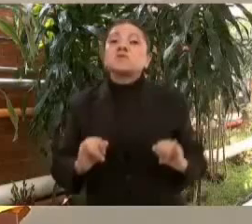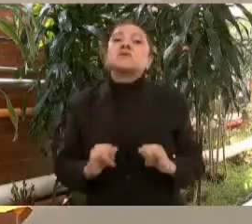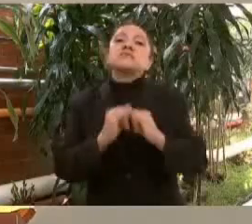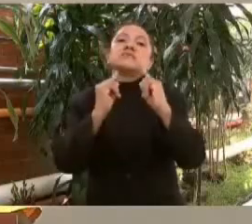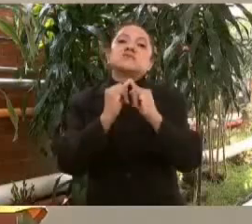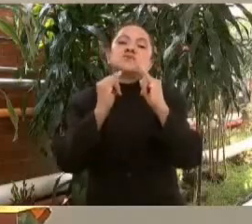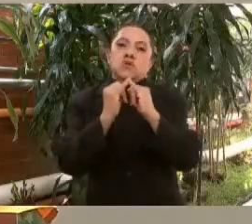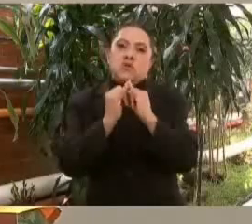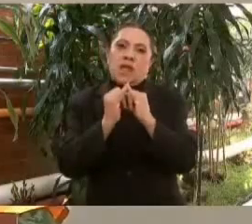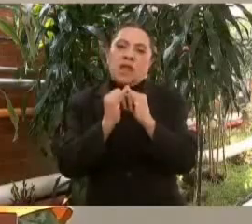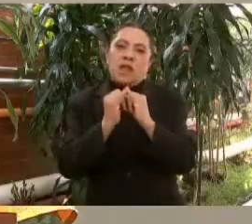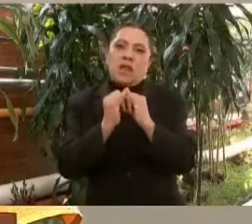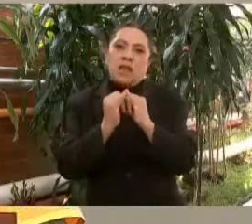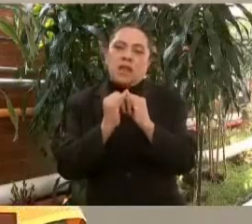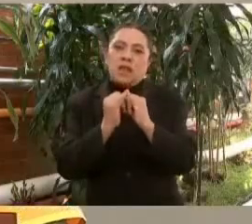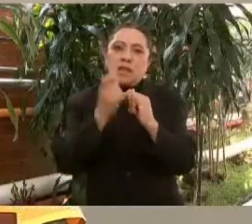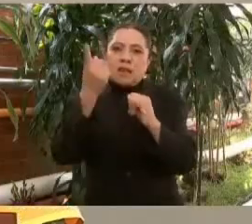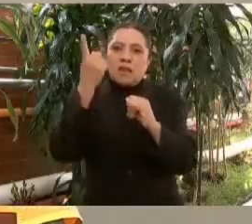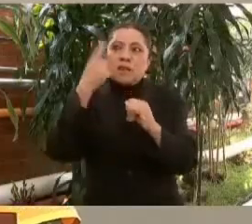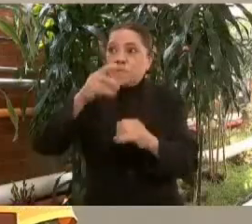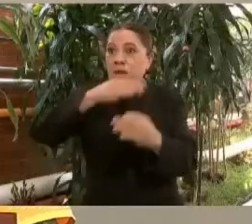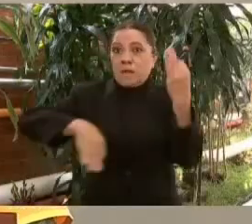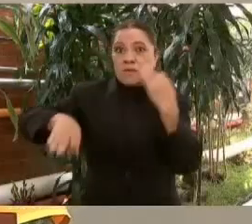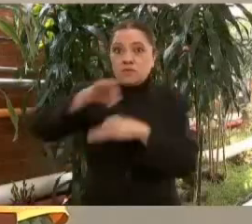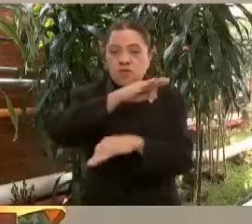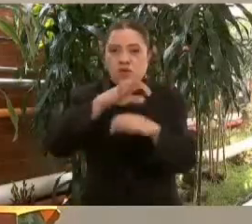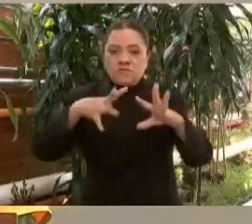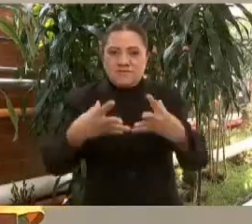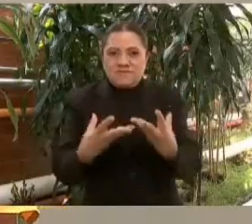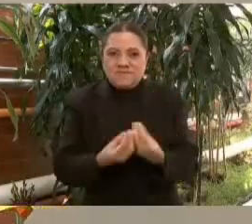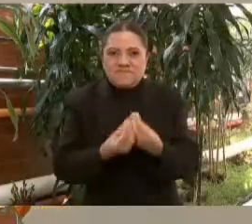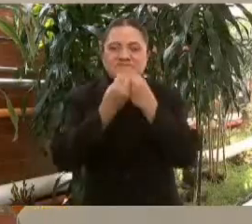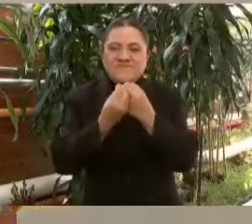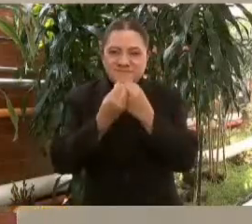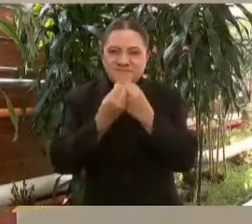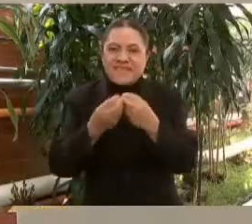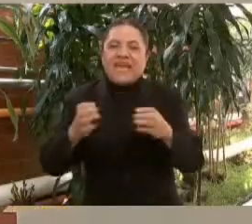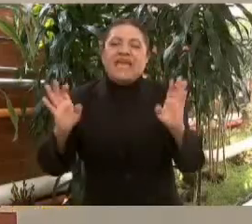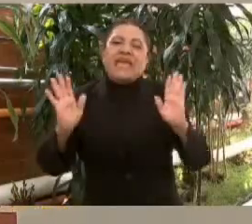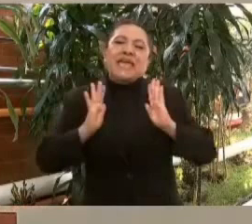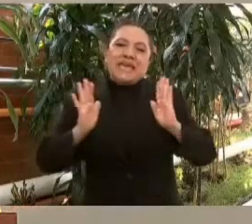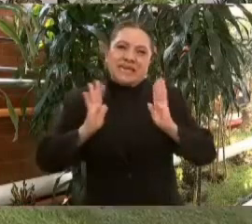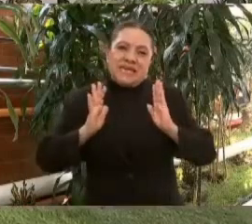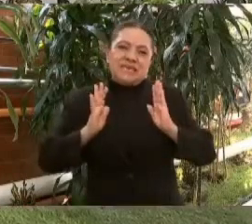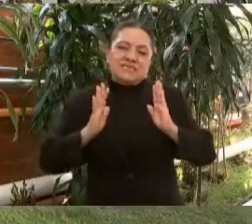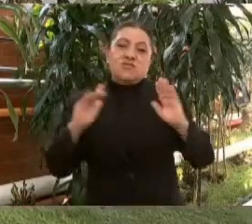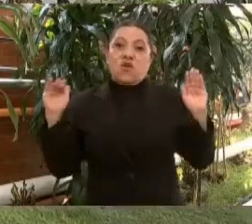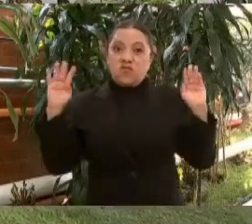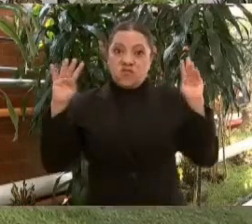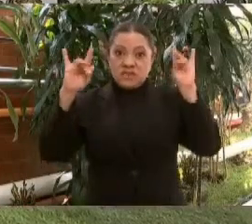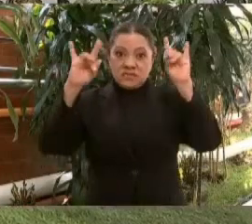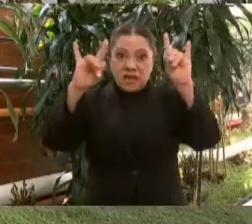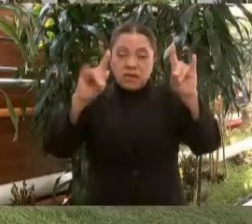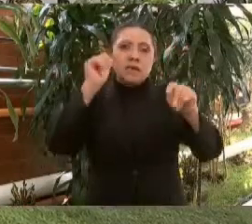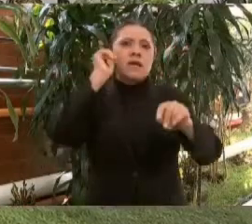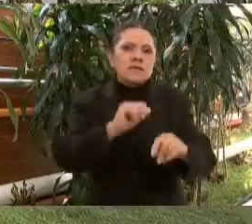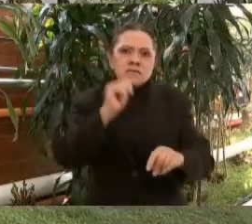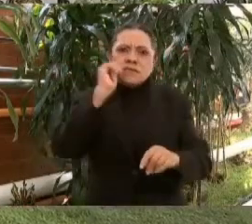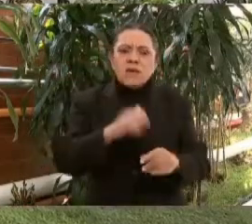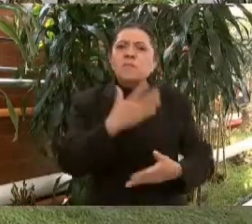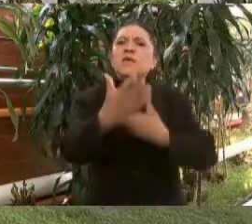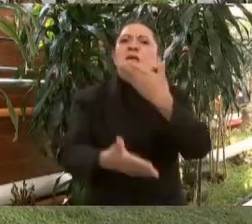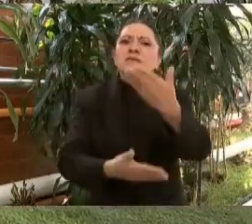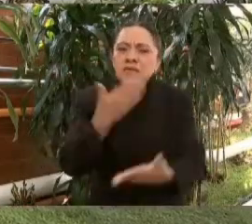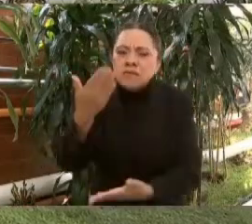profesionalismo de quienes integramos el Ejército y Fuerza Aérea siempre estará al servicio de México y de los mexicanos.